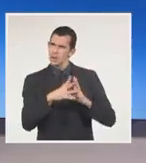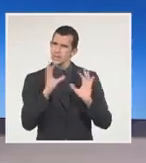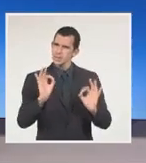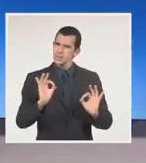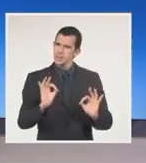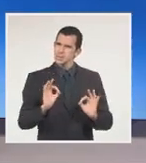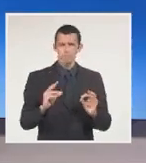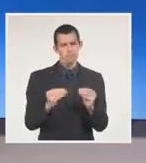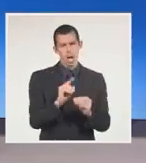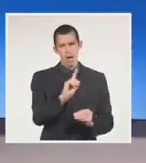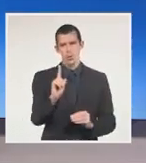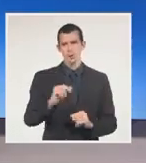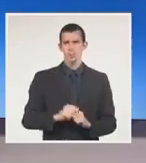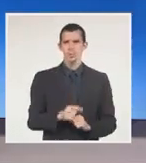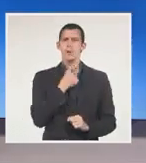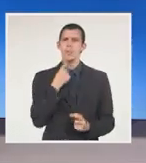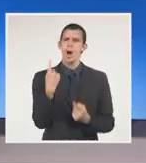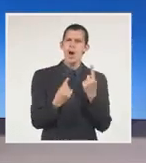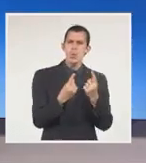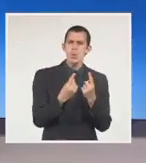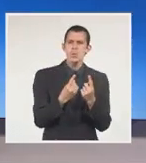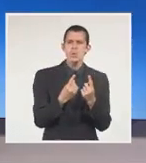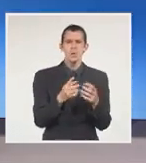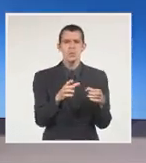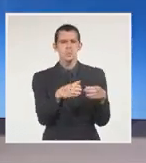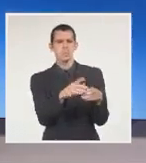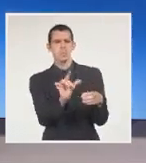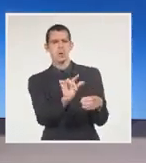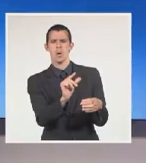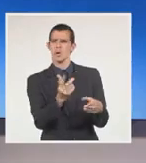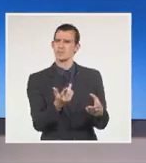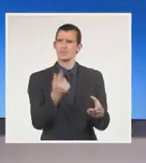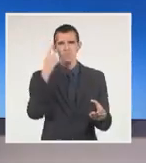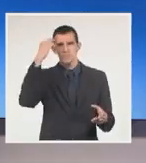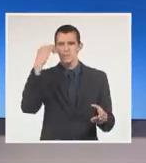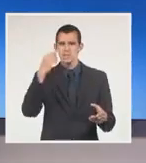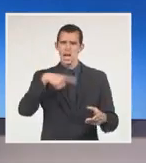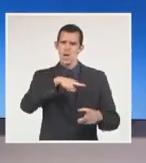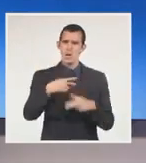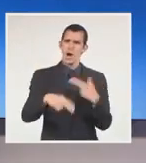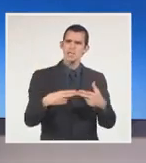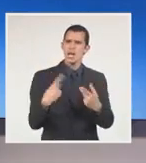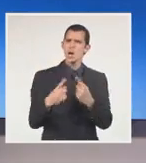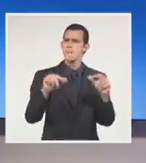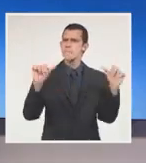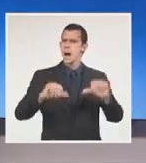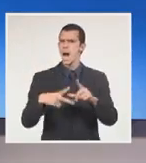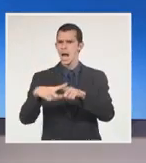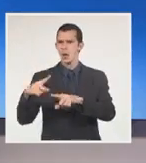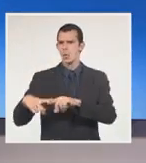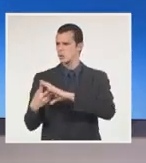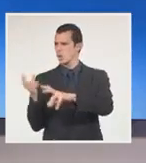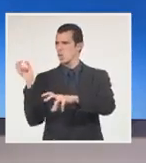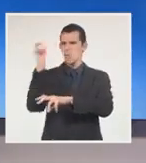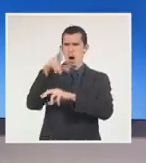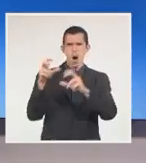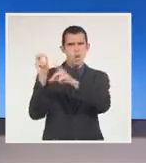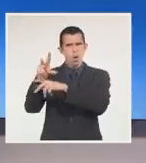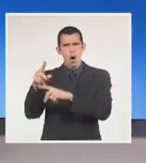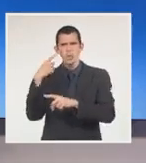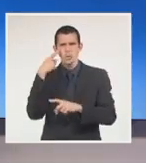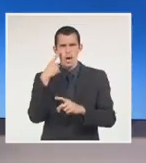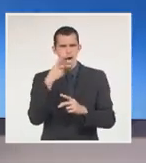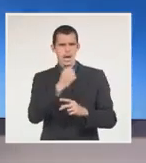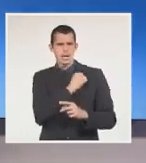intentan confundir las cosas, y acuden a la violencia, realizan acciones vandálicas, no permiten el diálogo, no